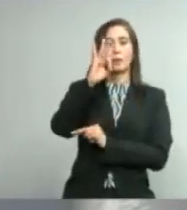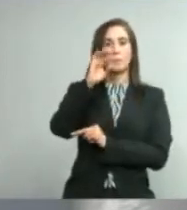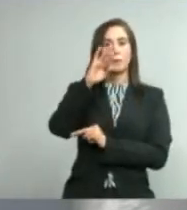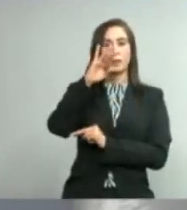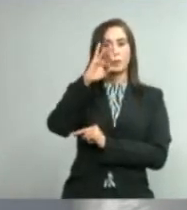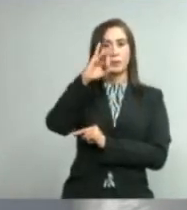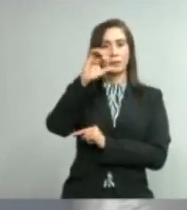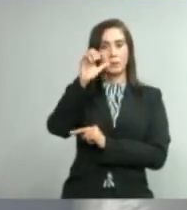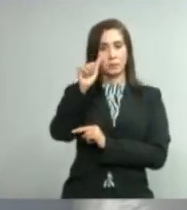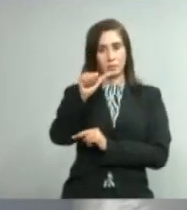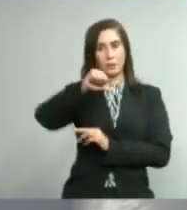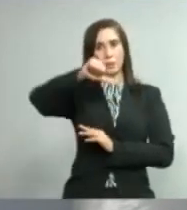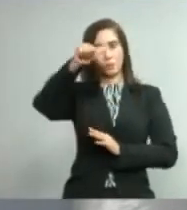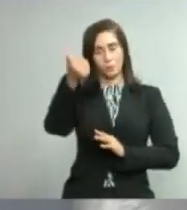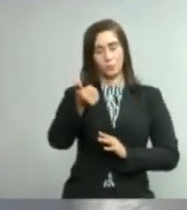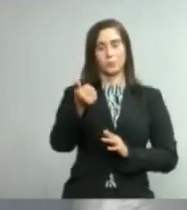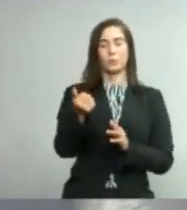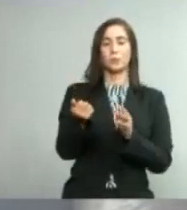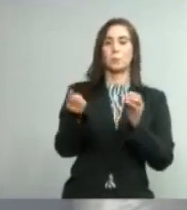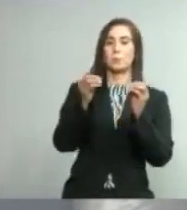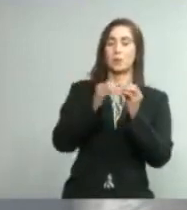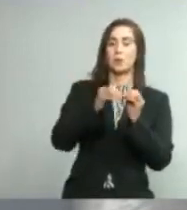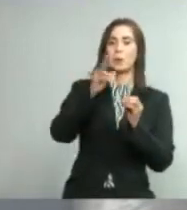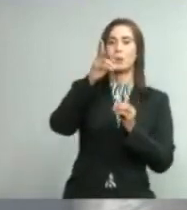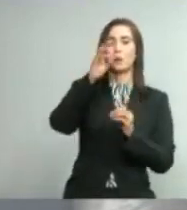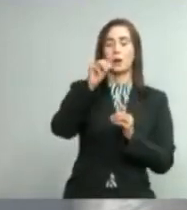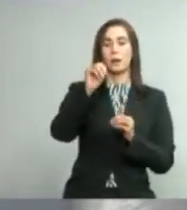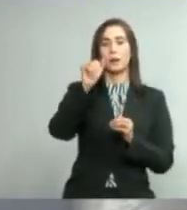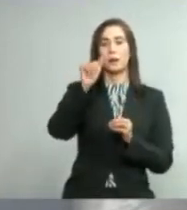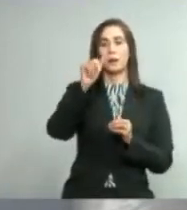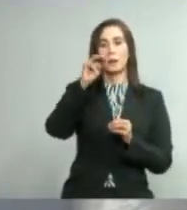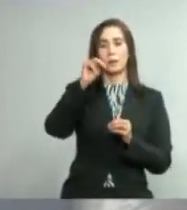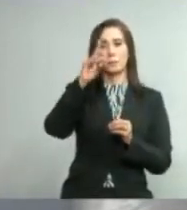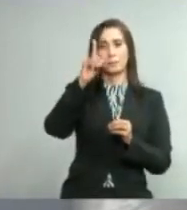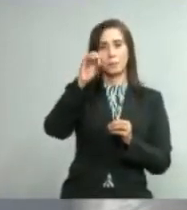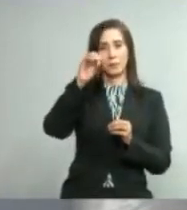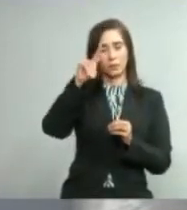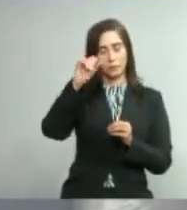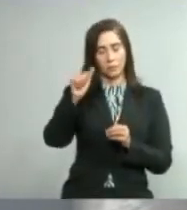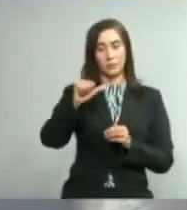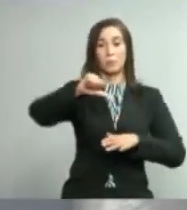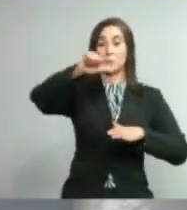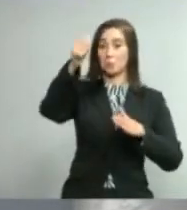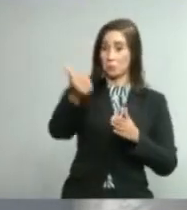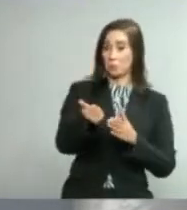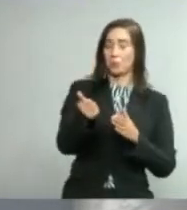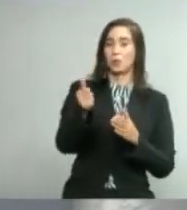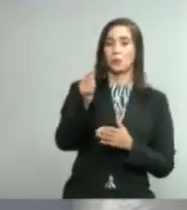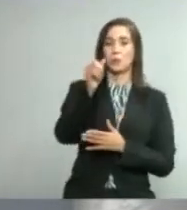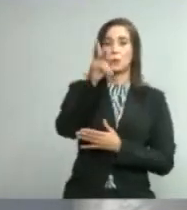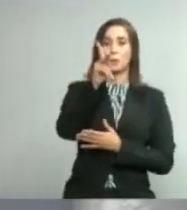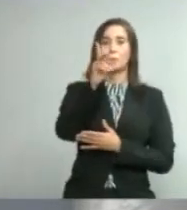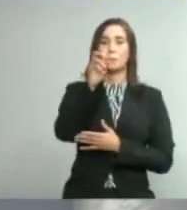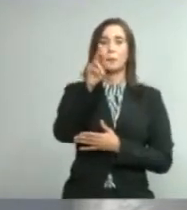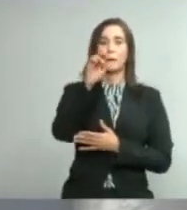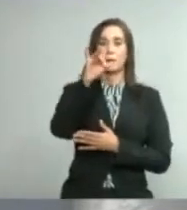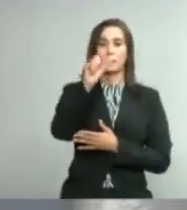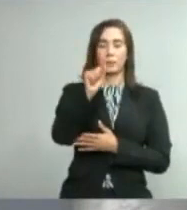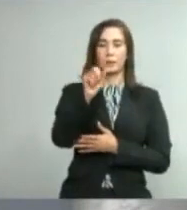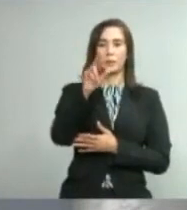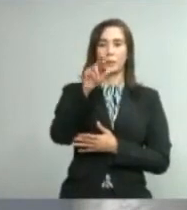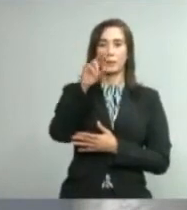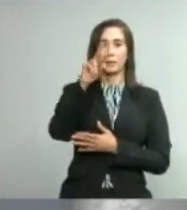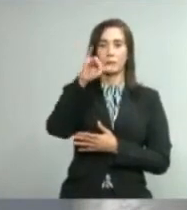Patias Rivas Sedimab y otros laboratorios que han